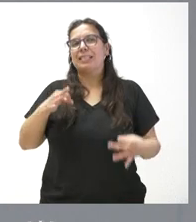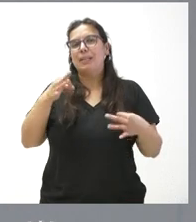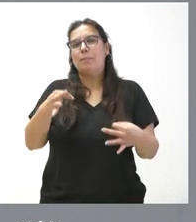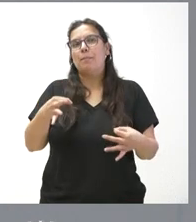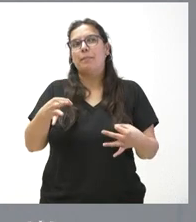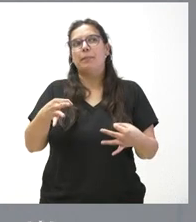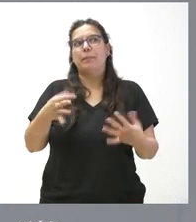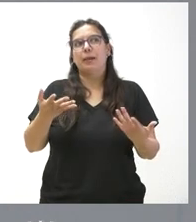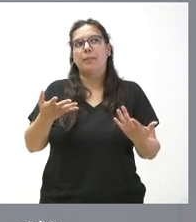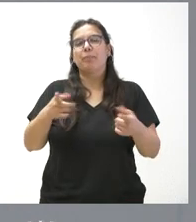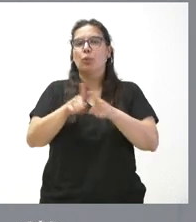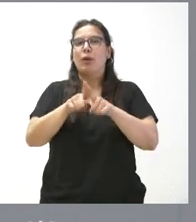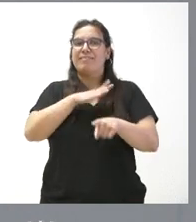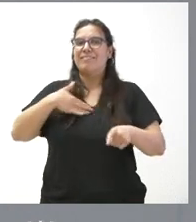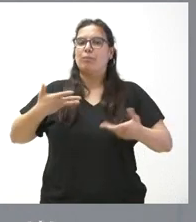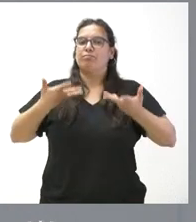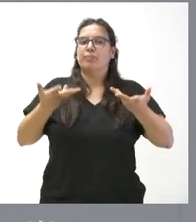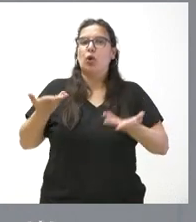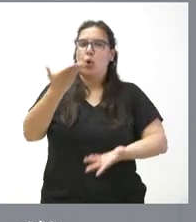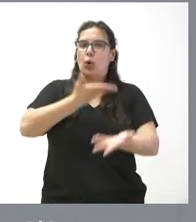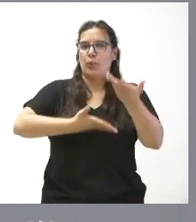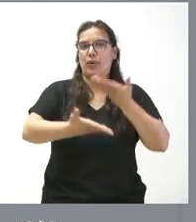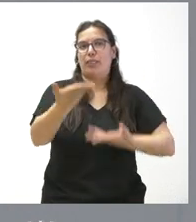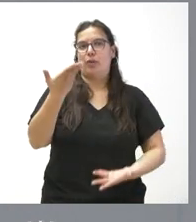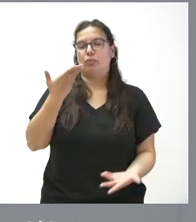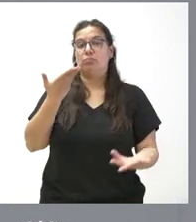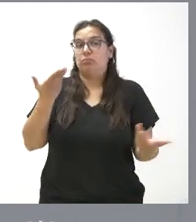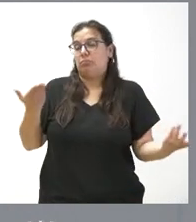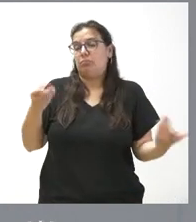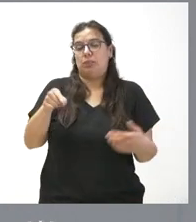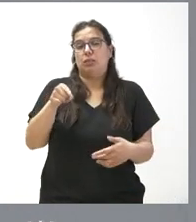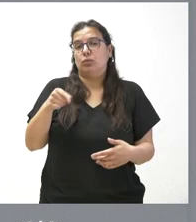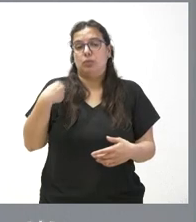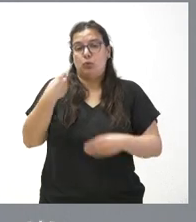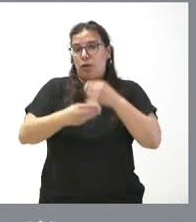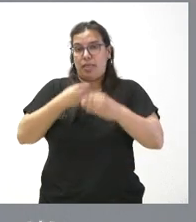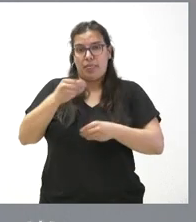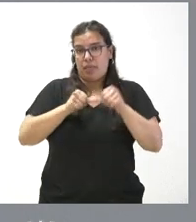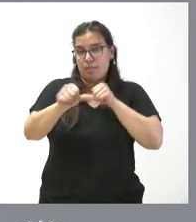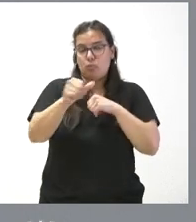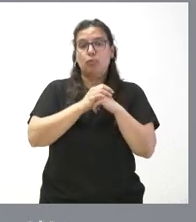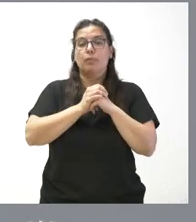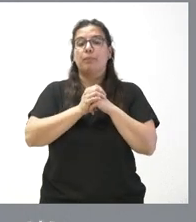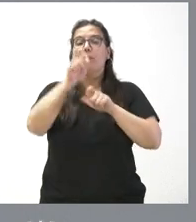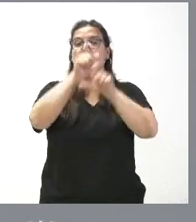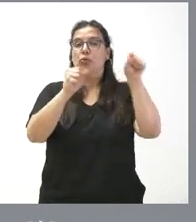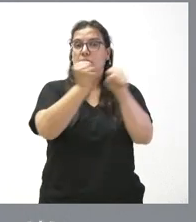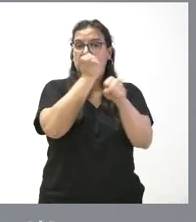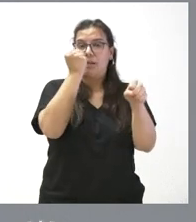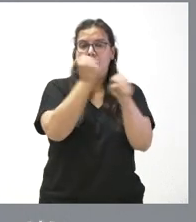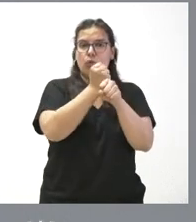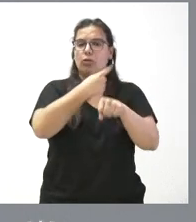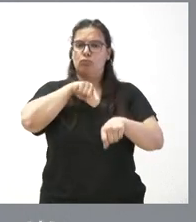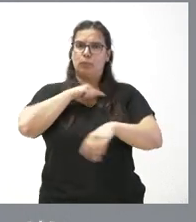de colaboración y eso es lo que haremos. Van a contar los trabajadores con